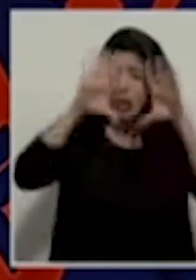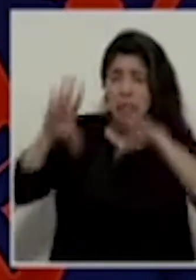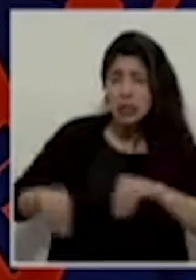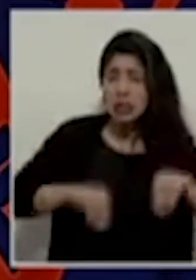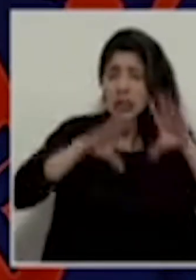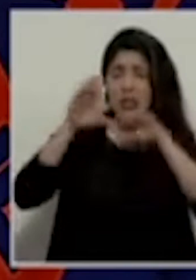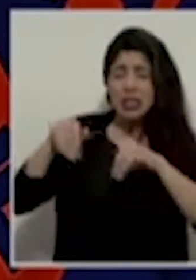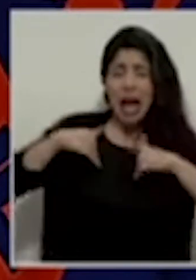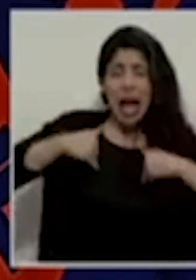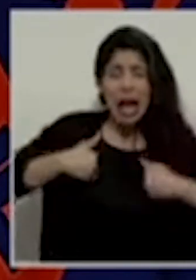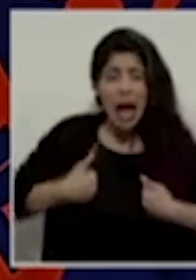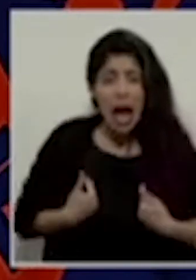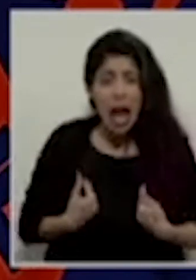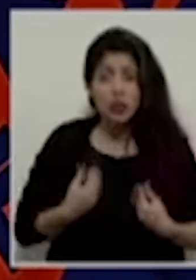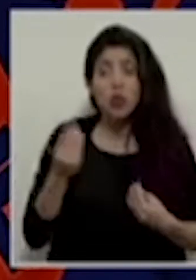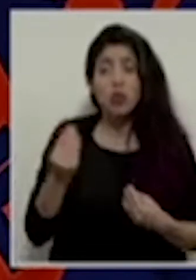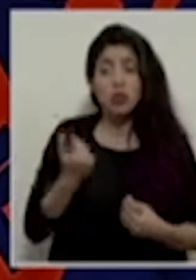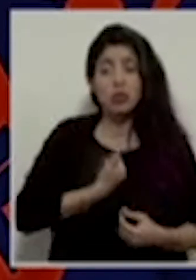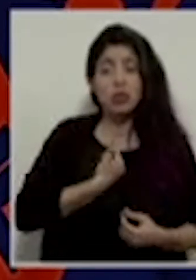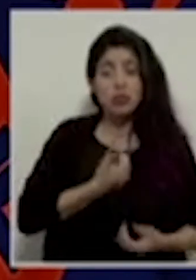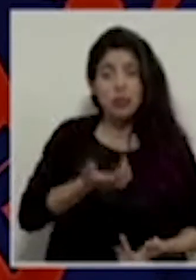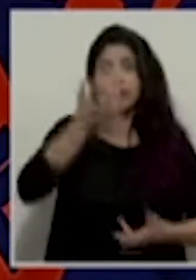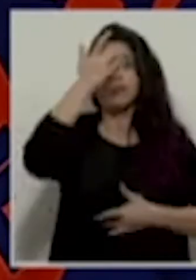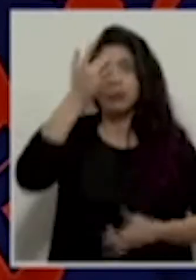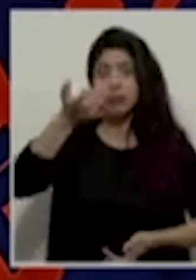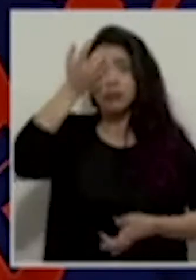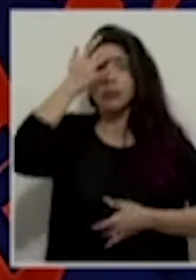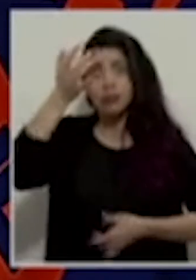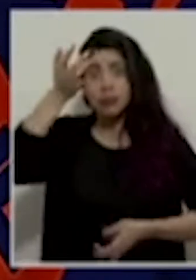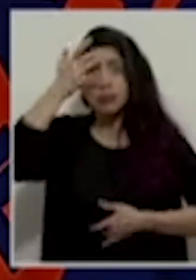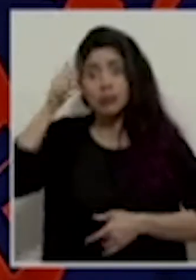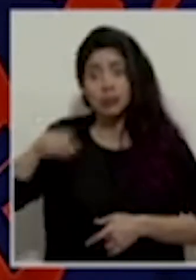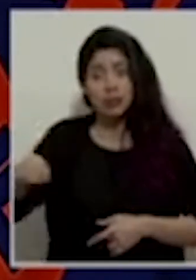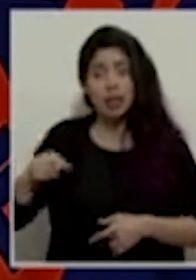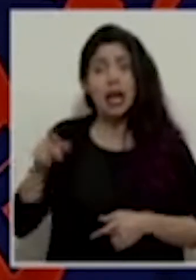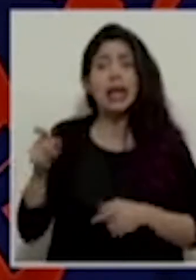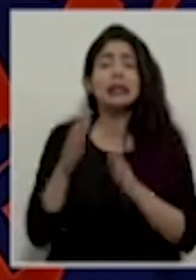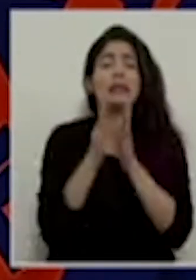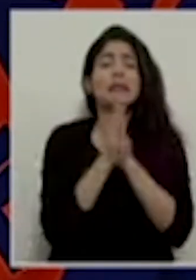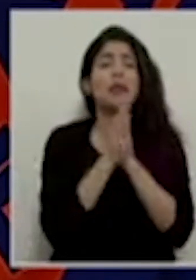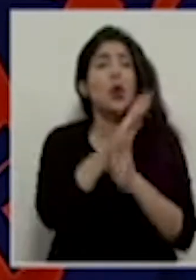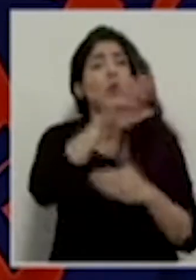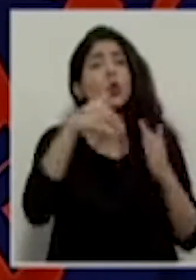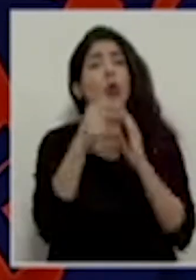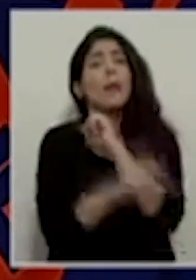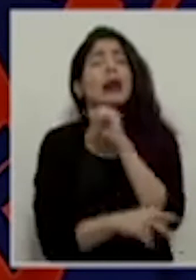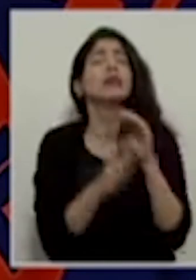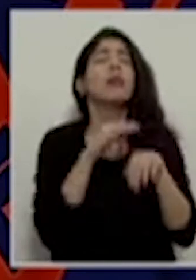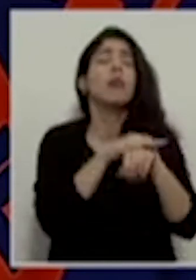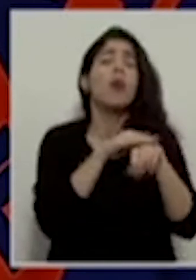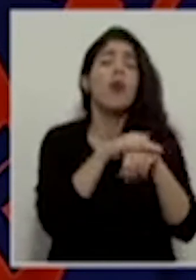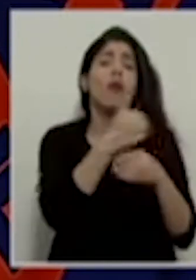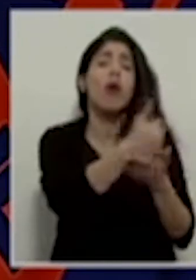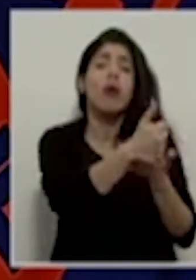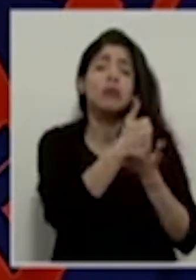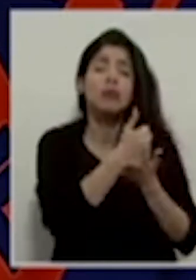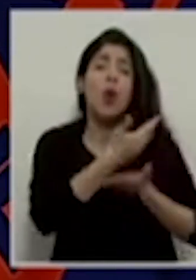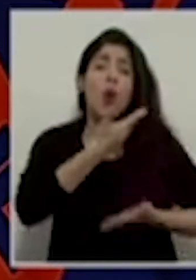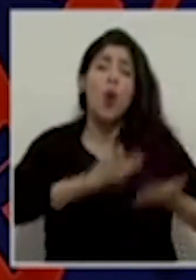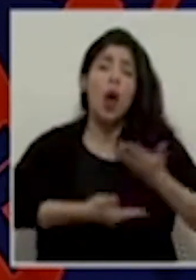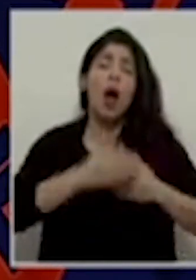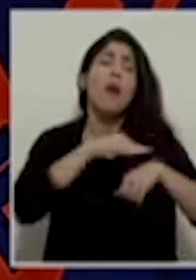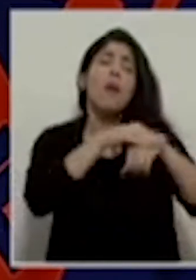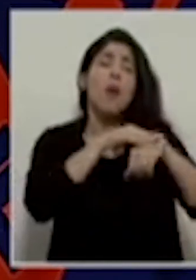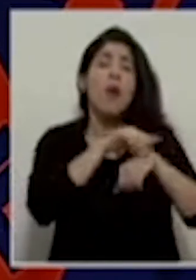y muchos infectándose, le están pidiendo al país entero, por favor, colaboremos. Por favor, no